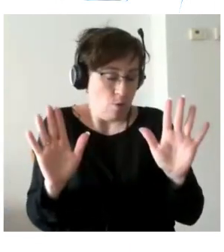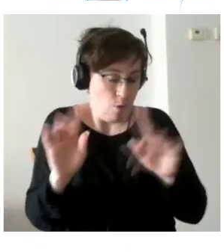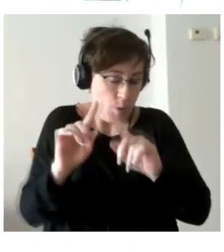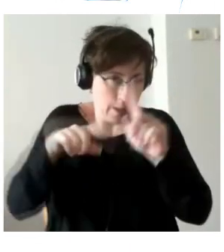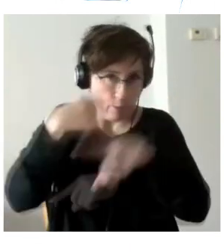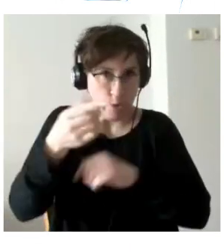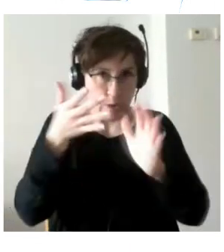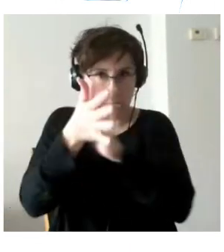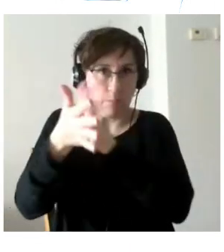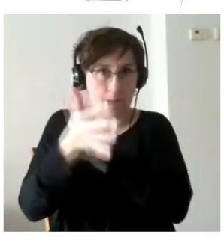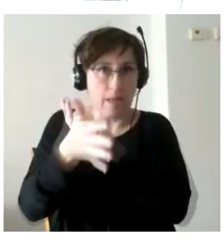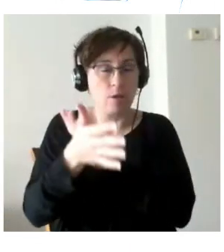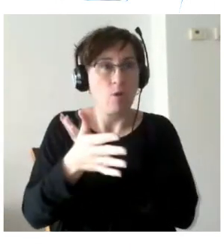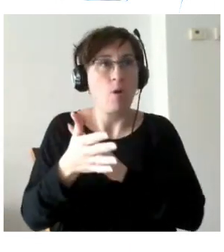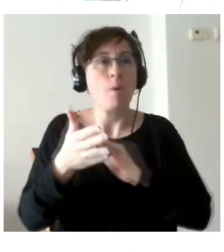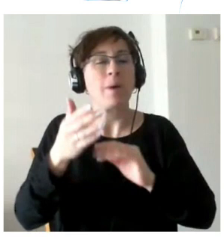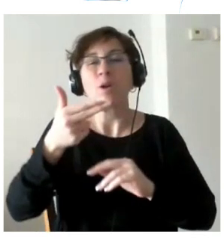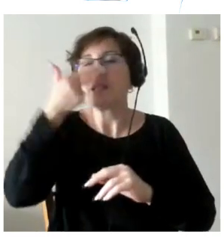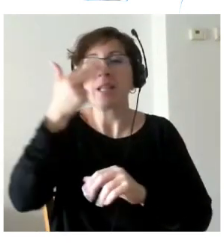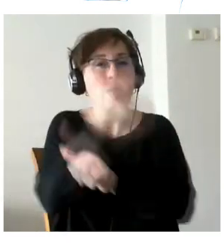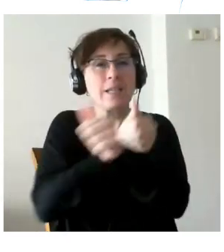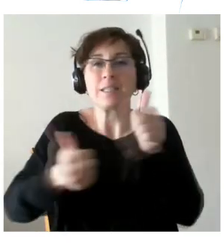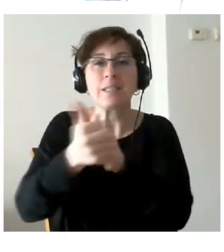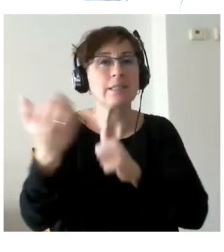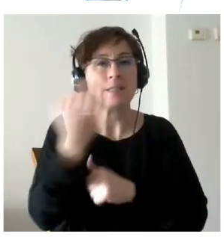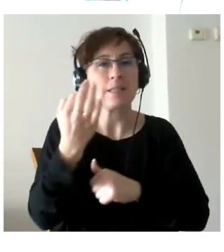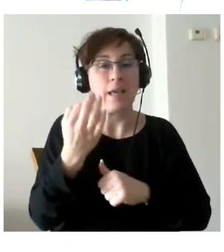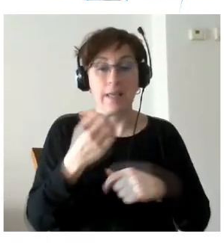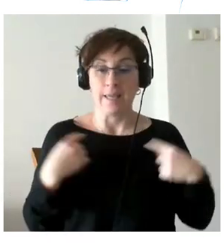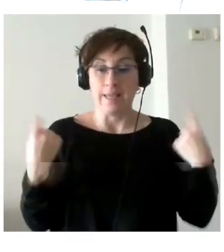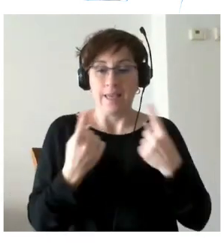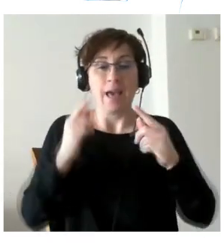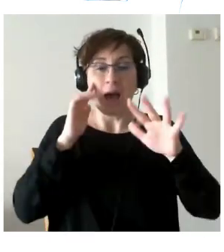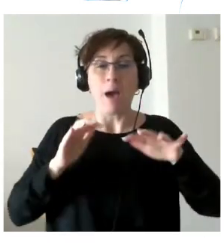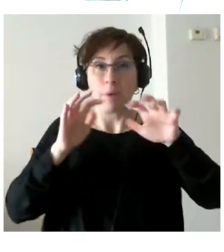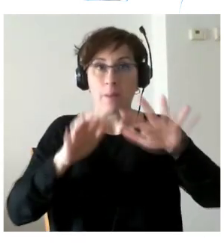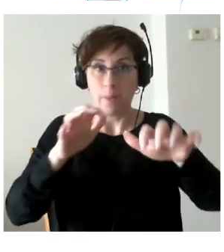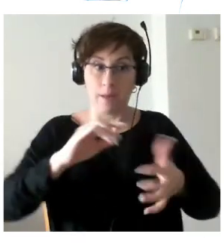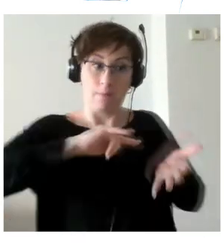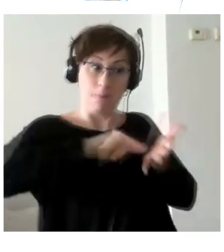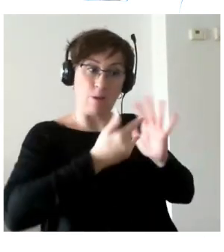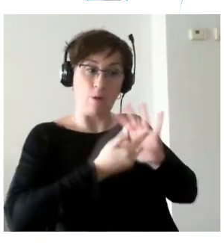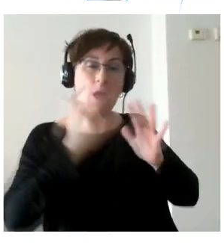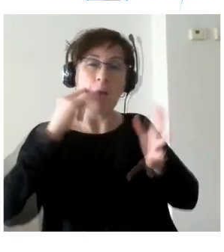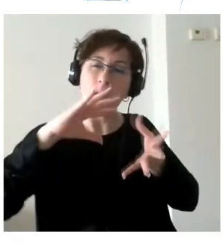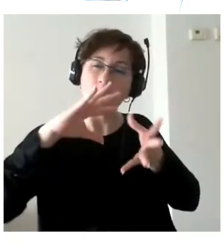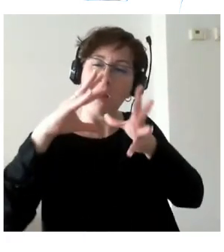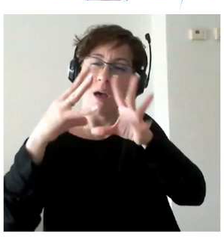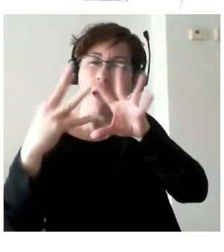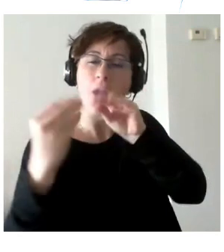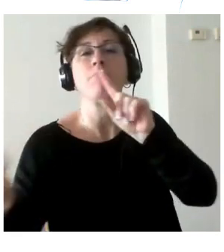presente sino que la intención principal era el aprendizaje y el acomodar esta metodología para dar con ella tal como